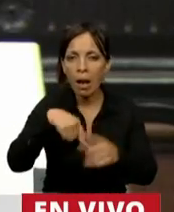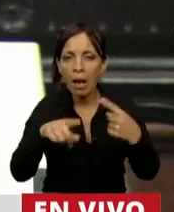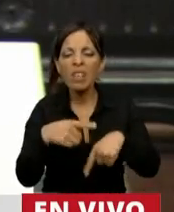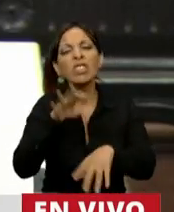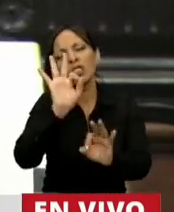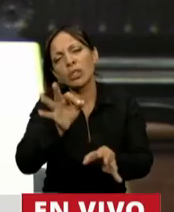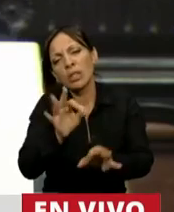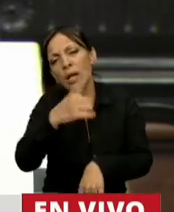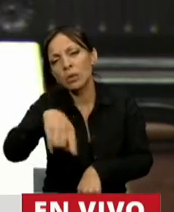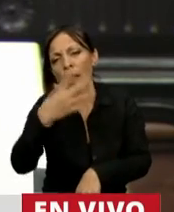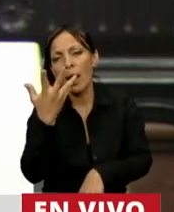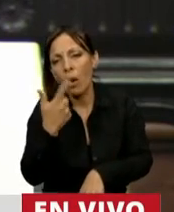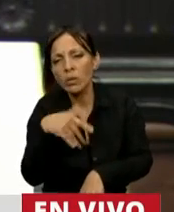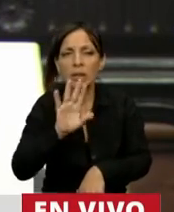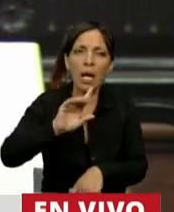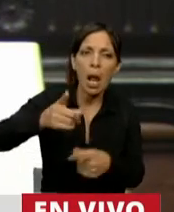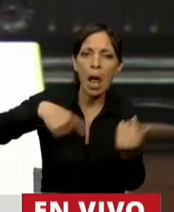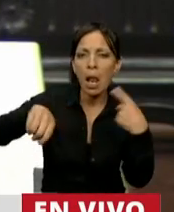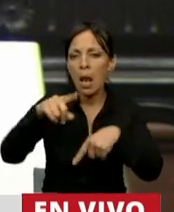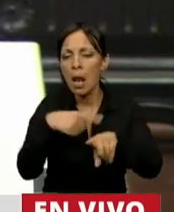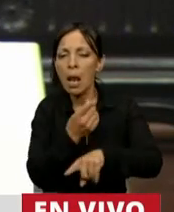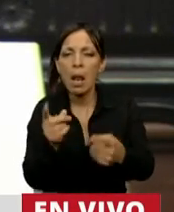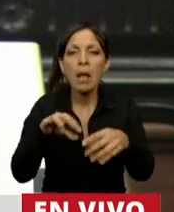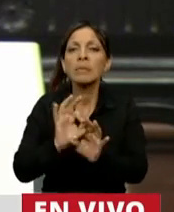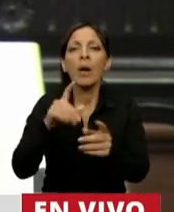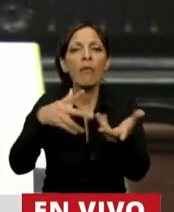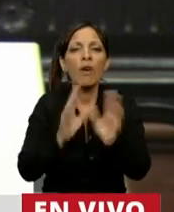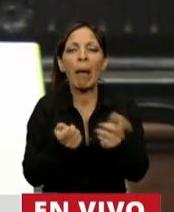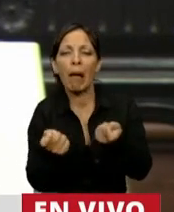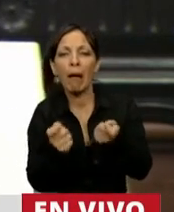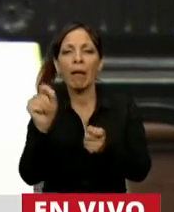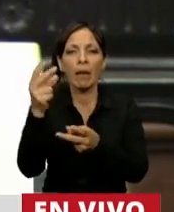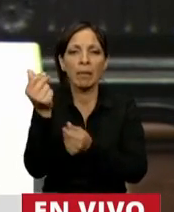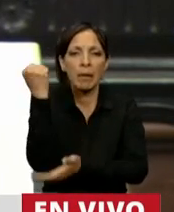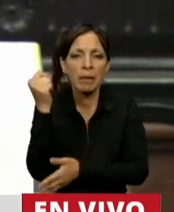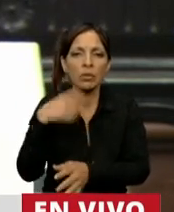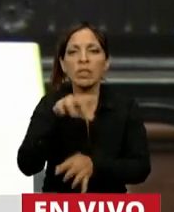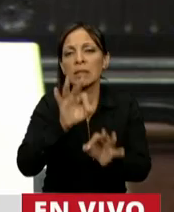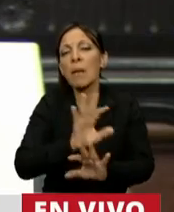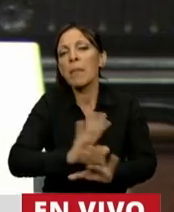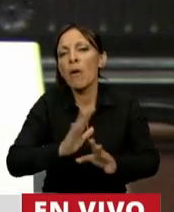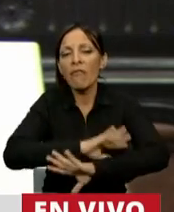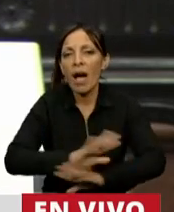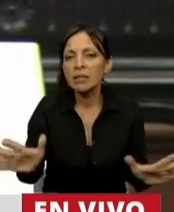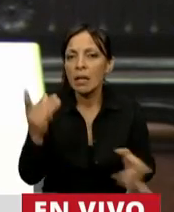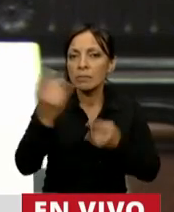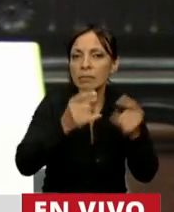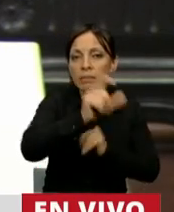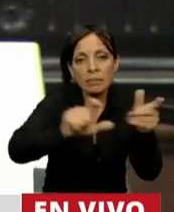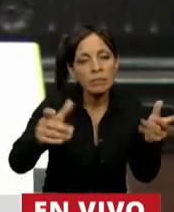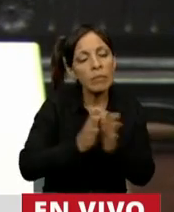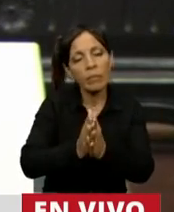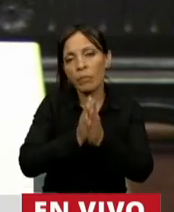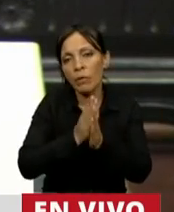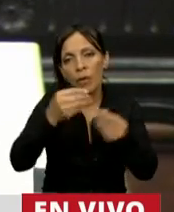gusta la bicicleta, llevar adelante la bicicleta financiera, pero déjense de mentirle a la gente, y por favor,